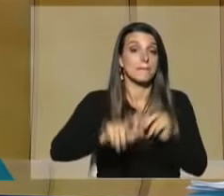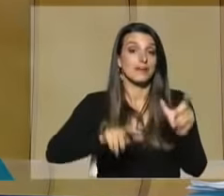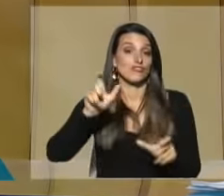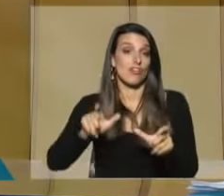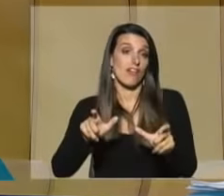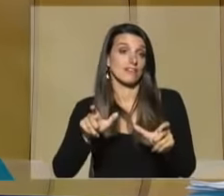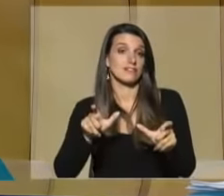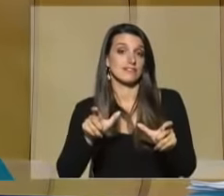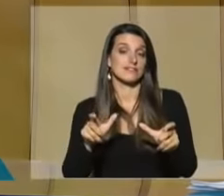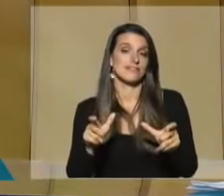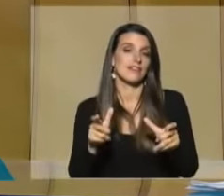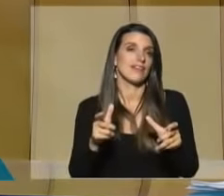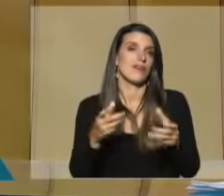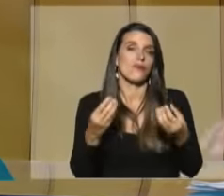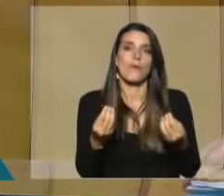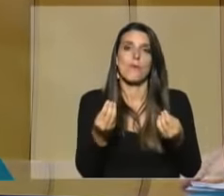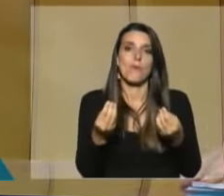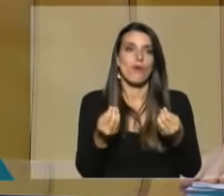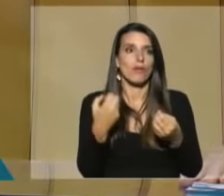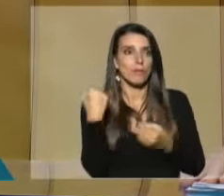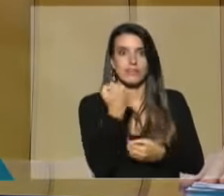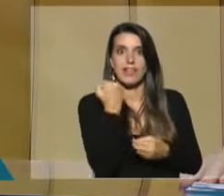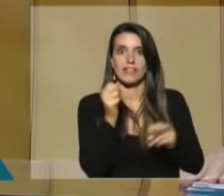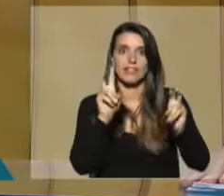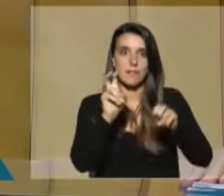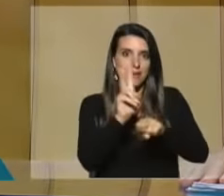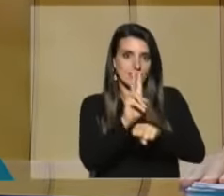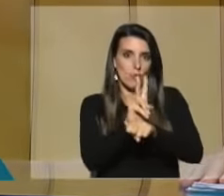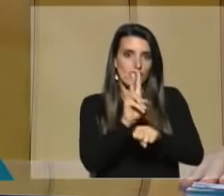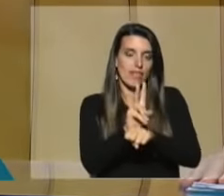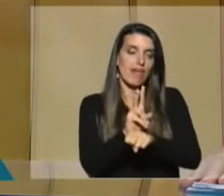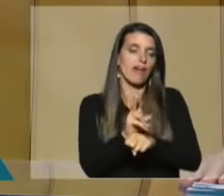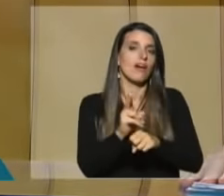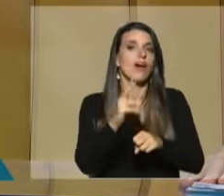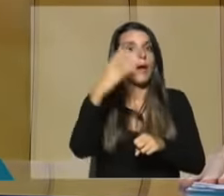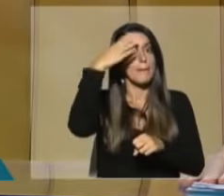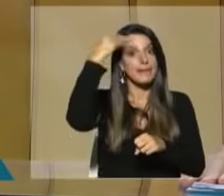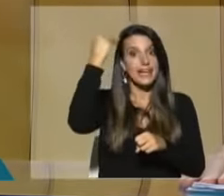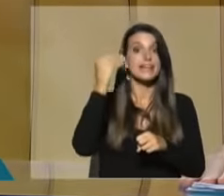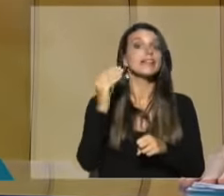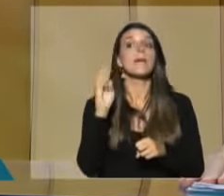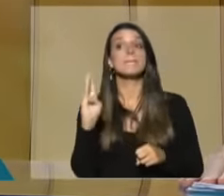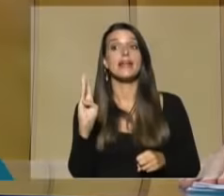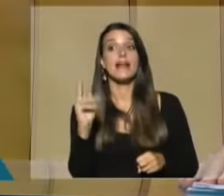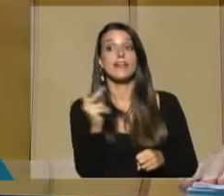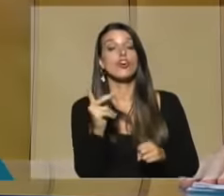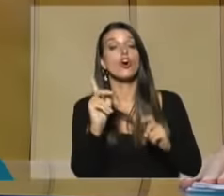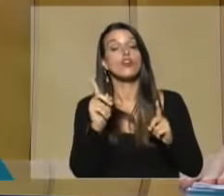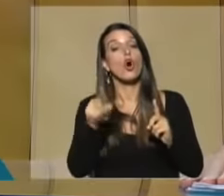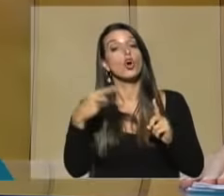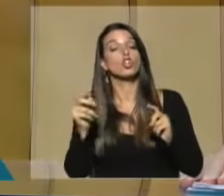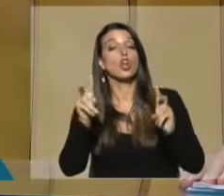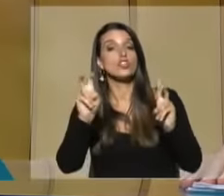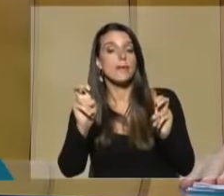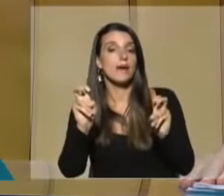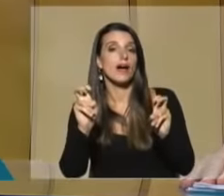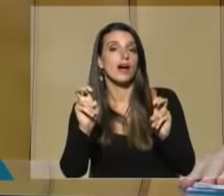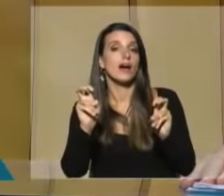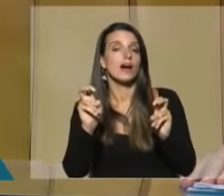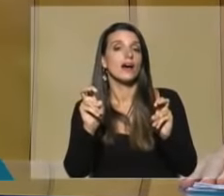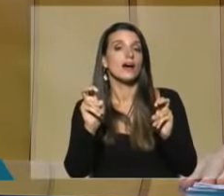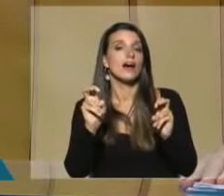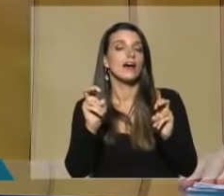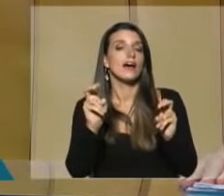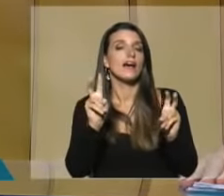lo tiene como asunto importante. Michelin y Penadez también eligieron para el próximo bloque